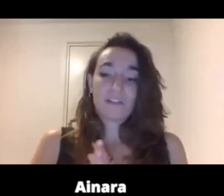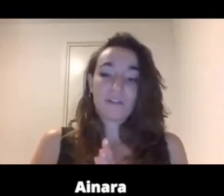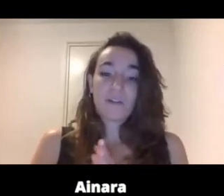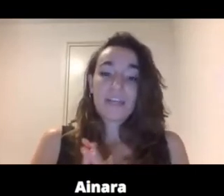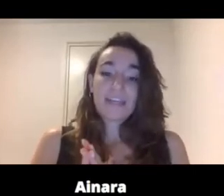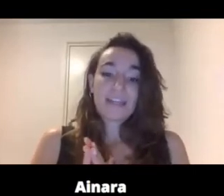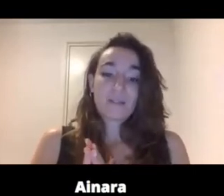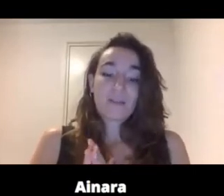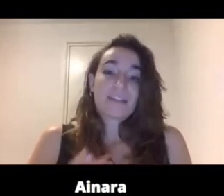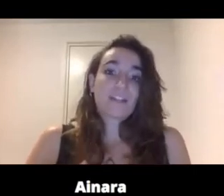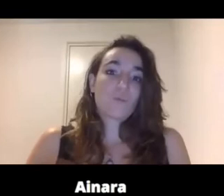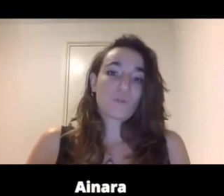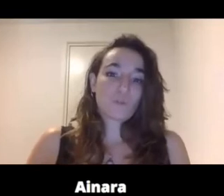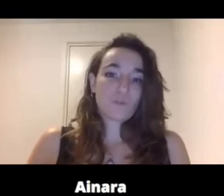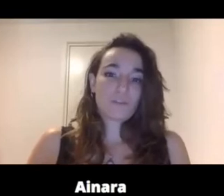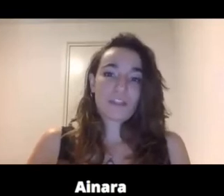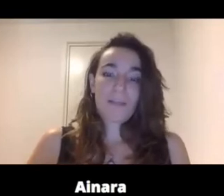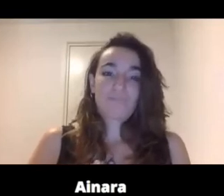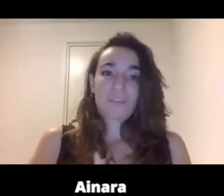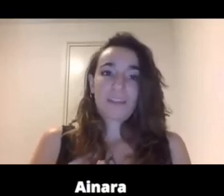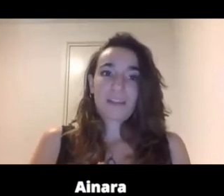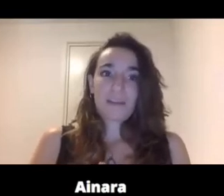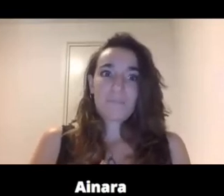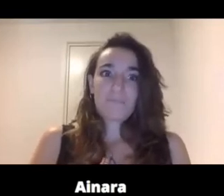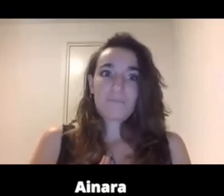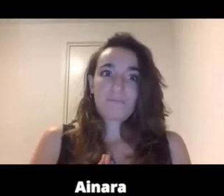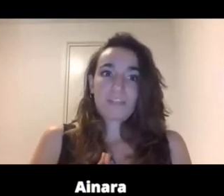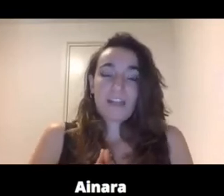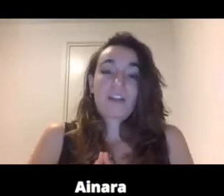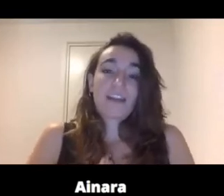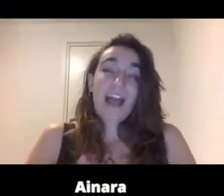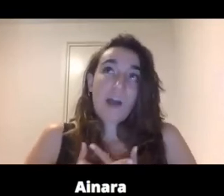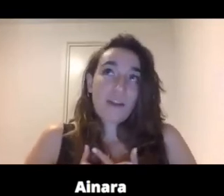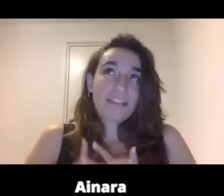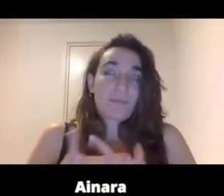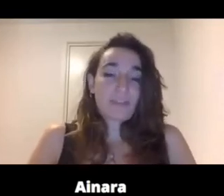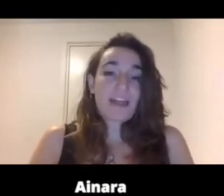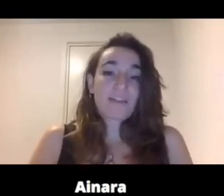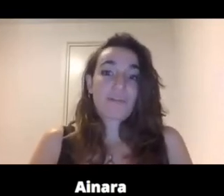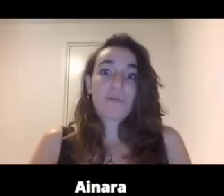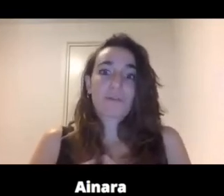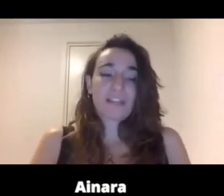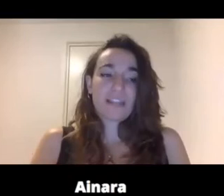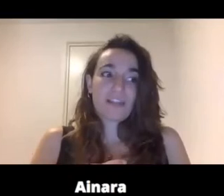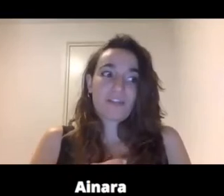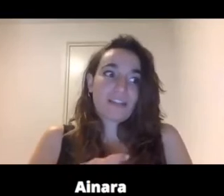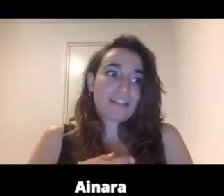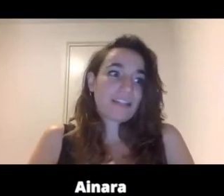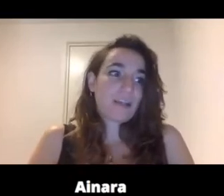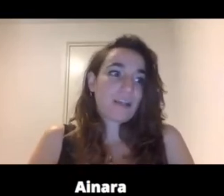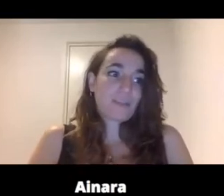esto y esto me retrasó mucho o sea creo que ahora si empezara de nuevo pues